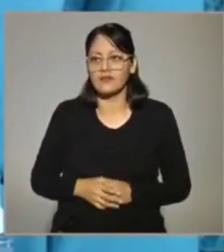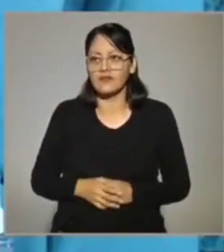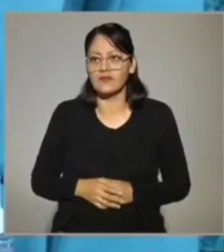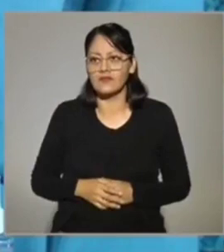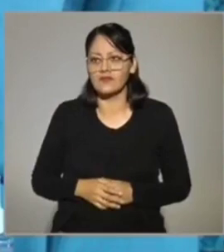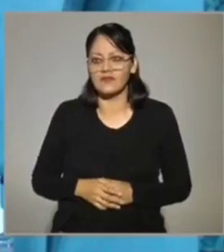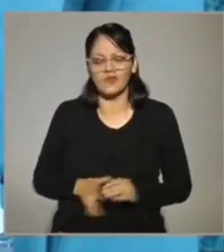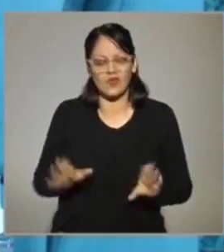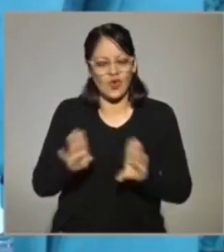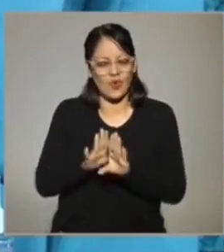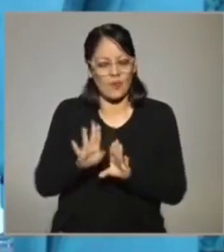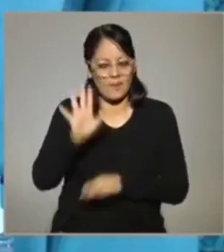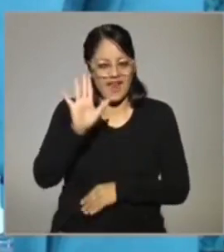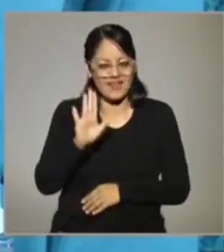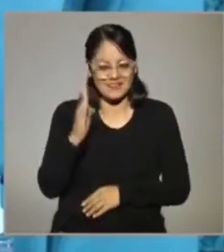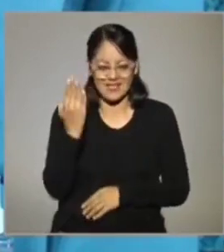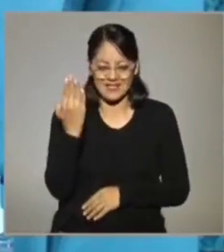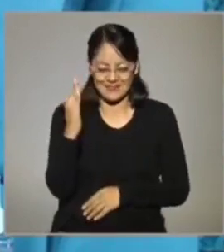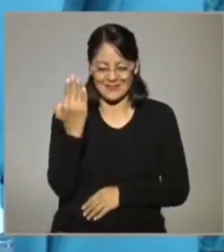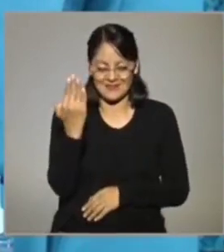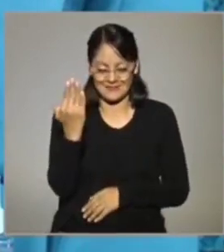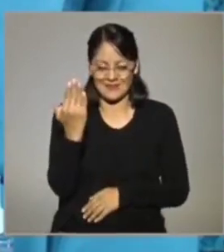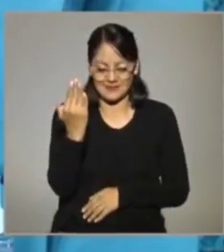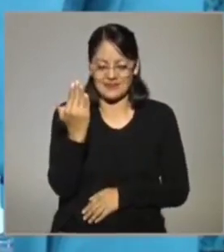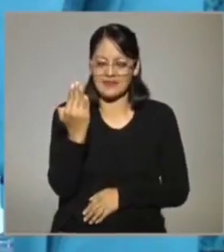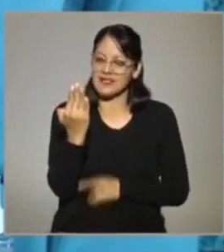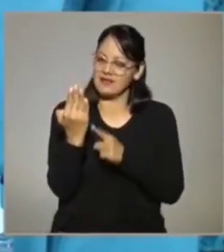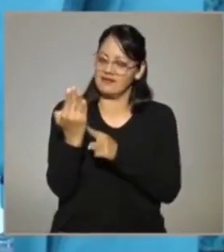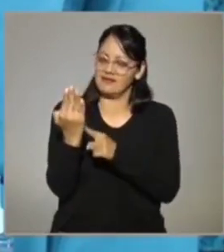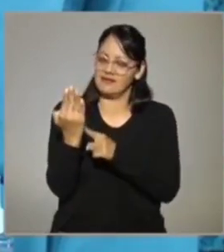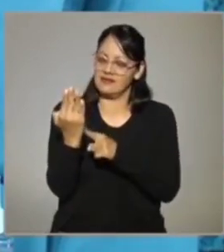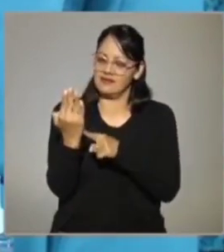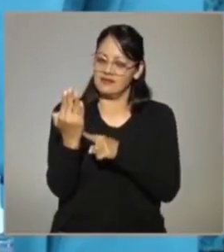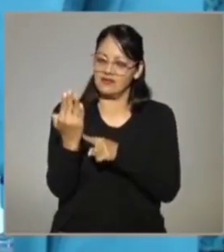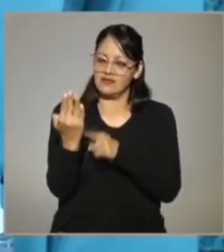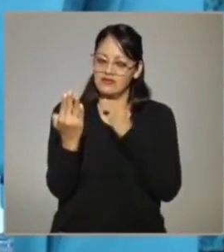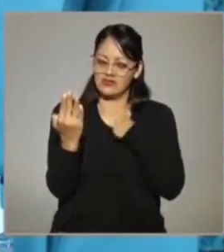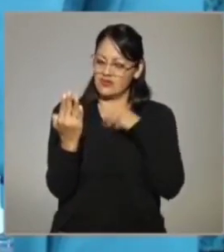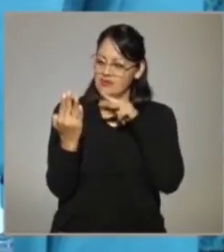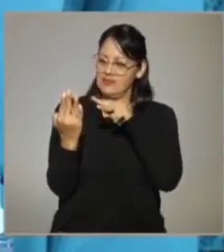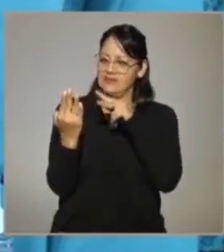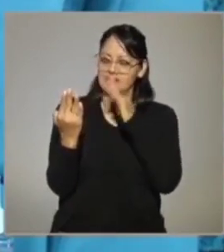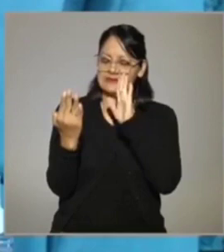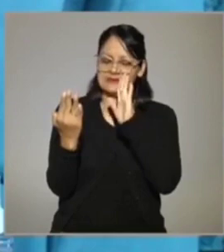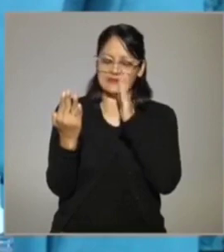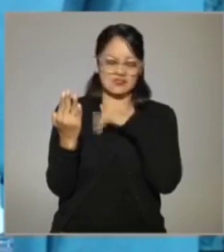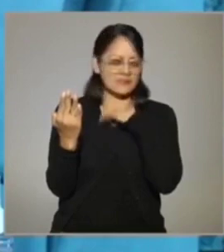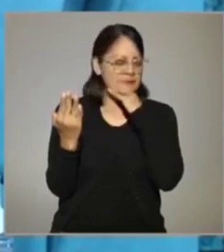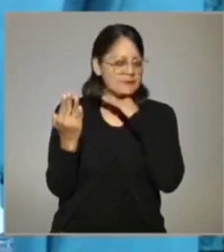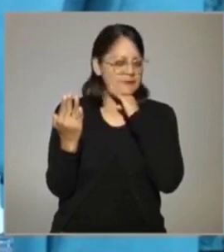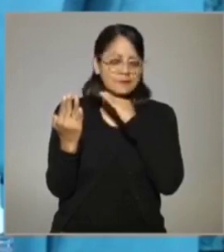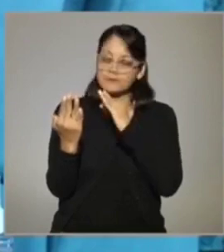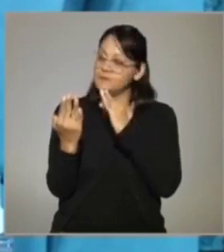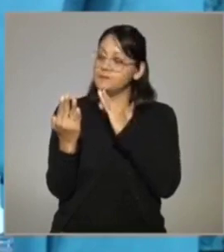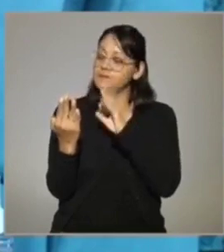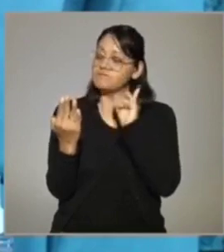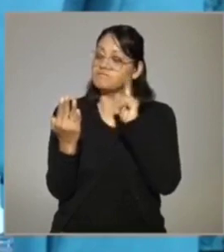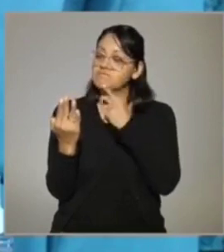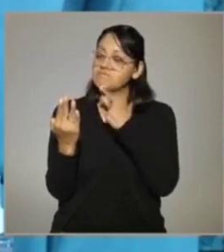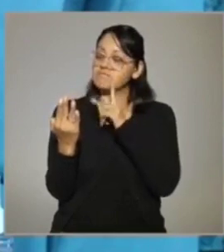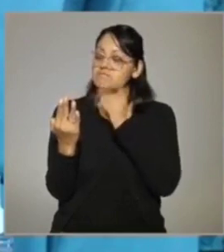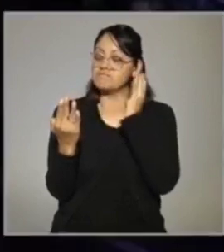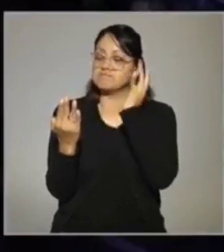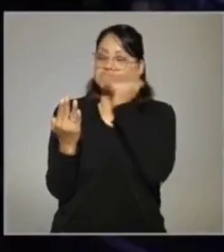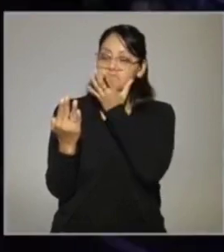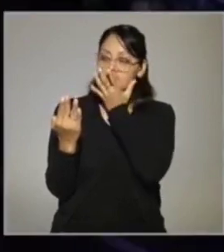Se ve como un espejo. Como ese espejo que no nos queremos... Que no queremos darnos cuenta de... De todo